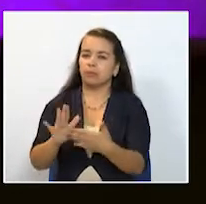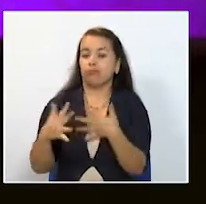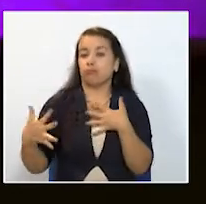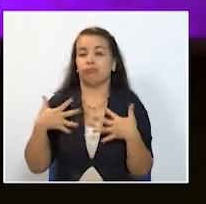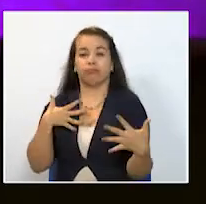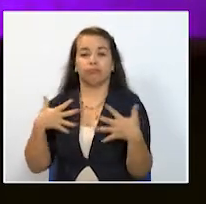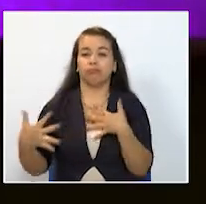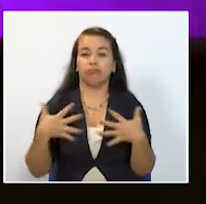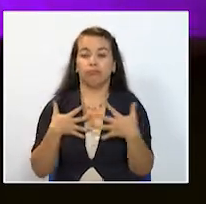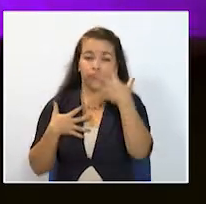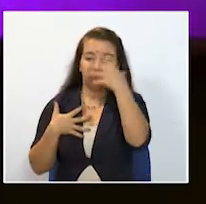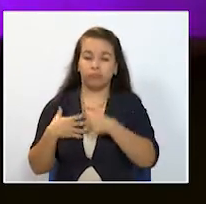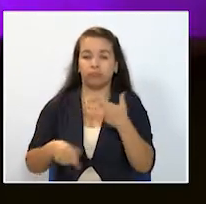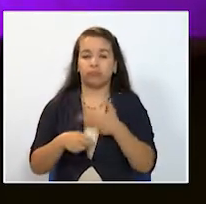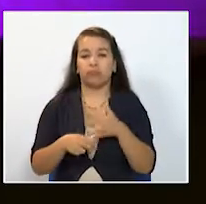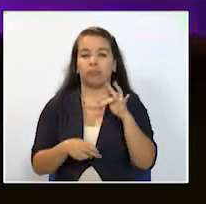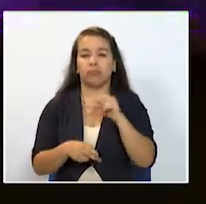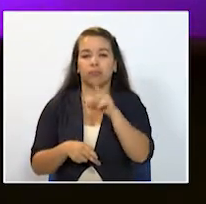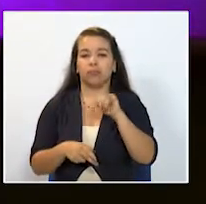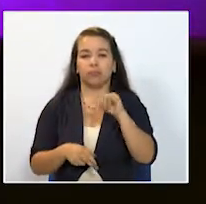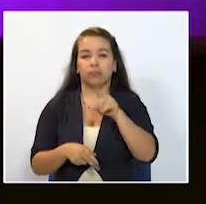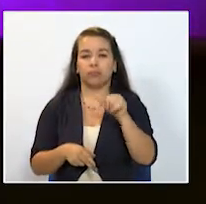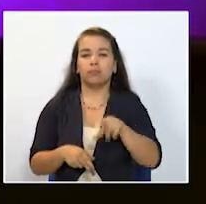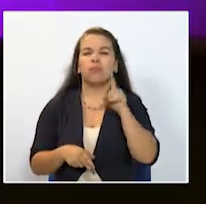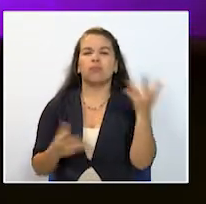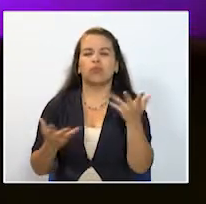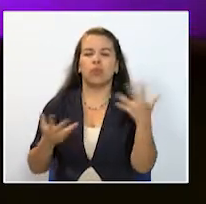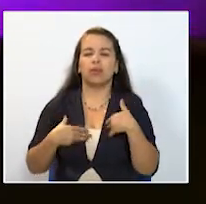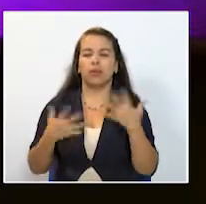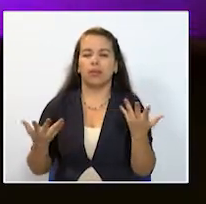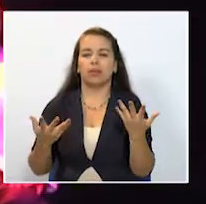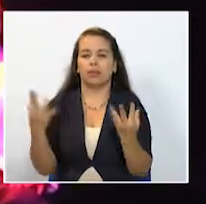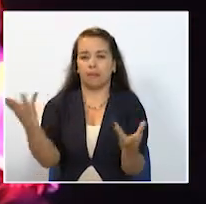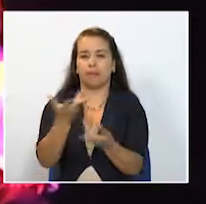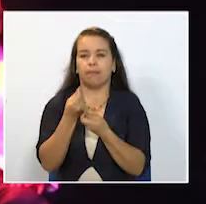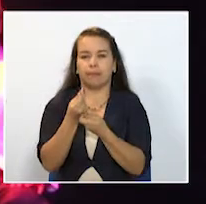teatro titulada La Tesis en el Galpón de Bellas Artes